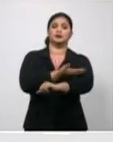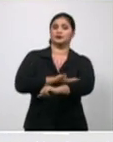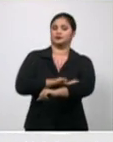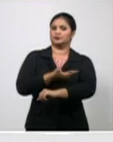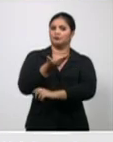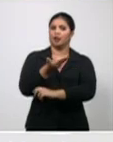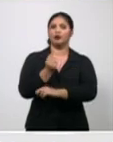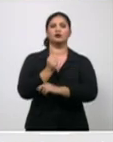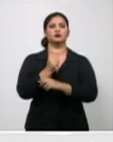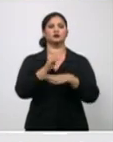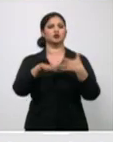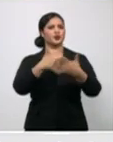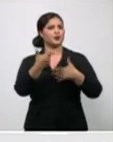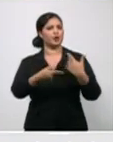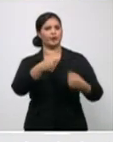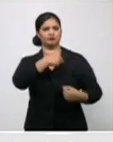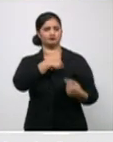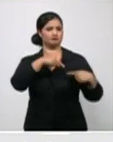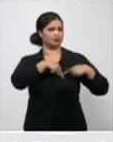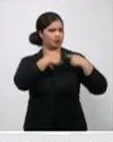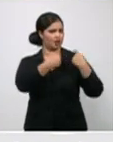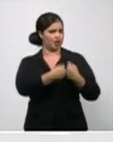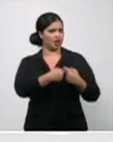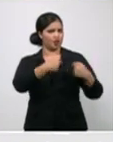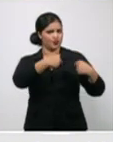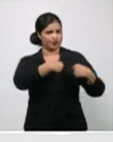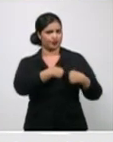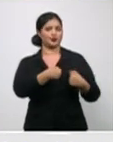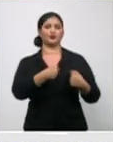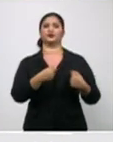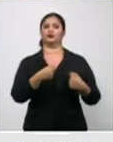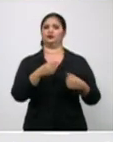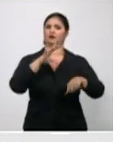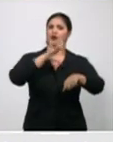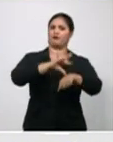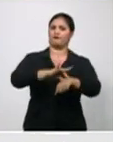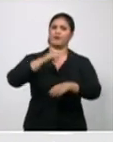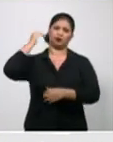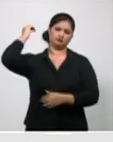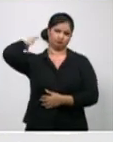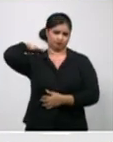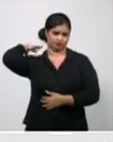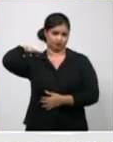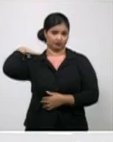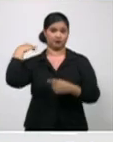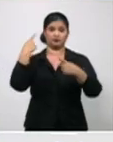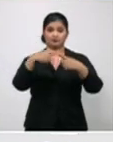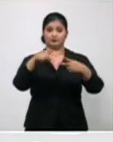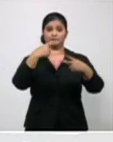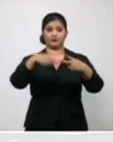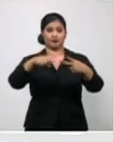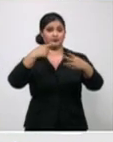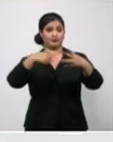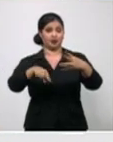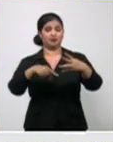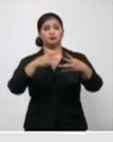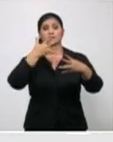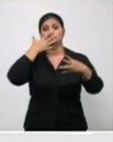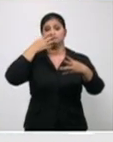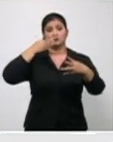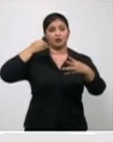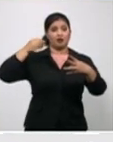cardiopatía isquémica, enfermedad pulmonar obstructiva crónica, diabetes mellitus y obesidad.